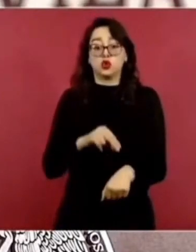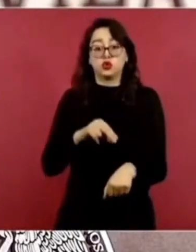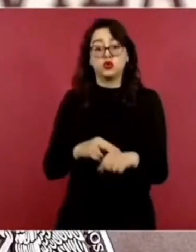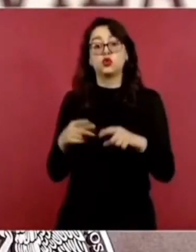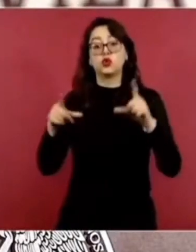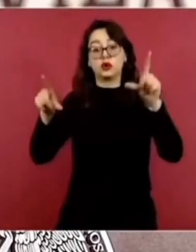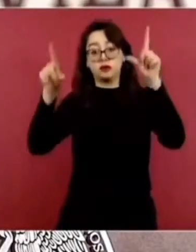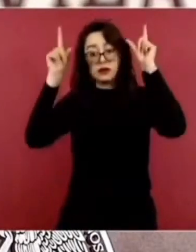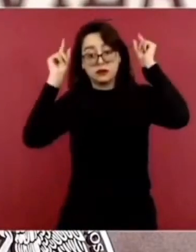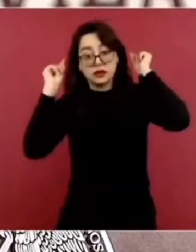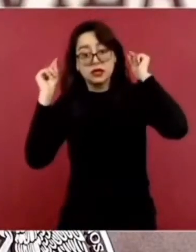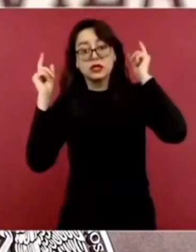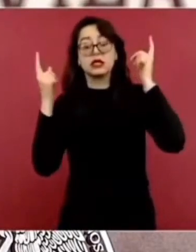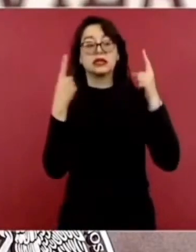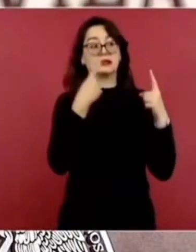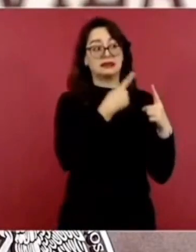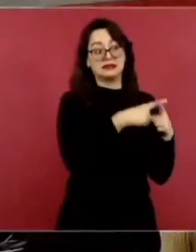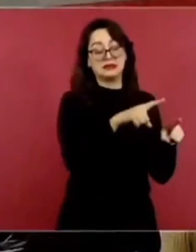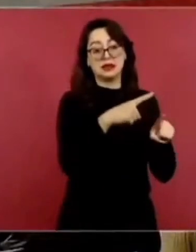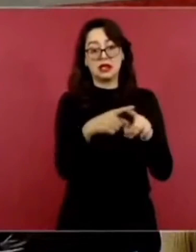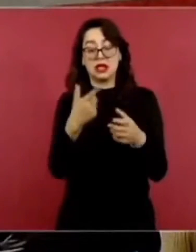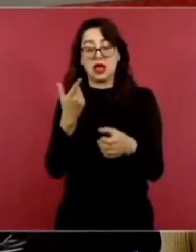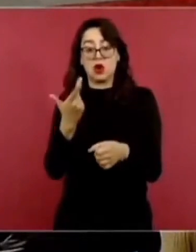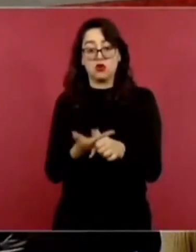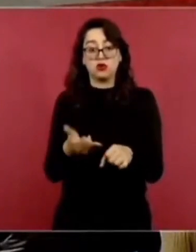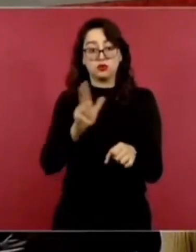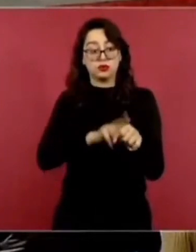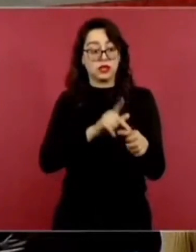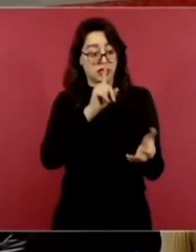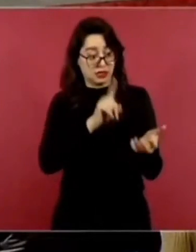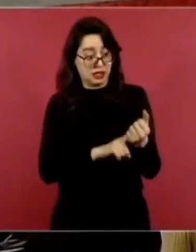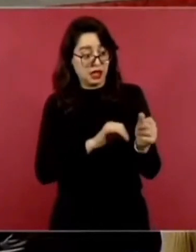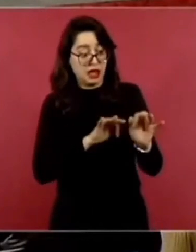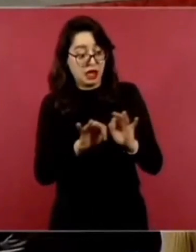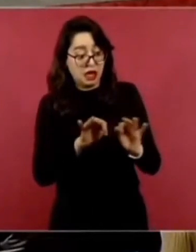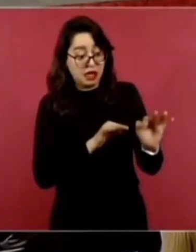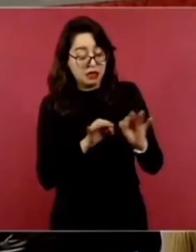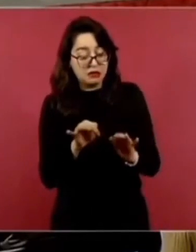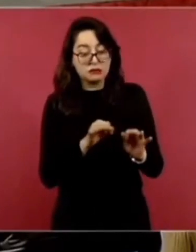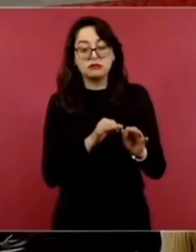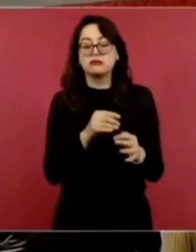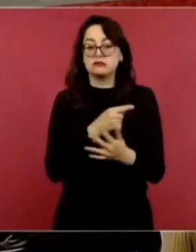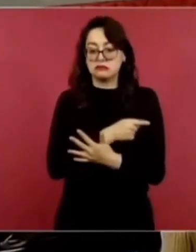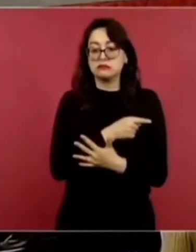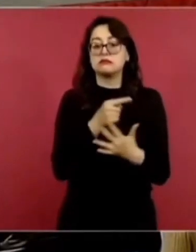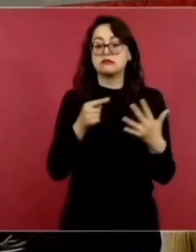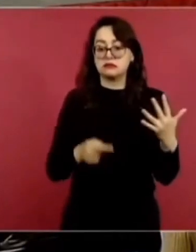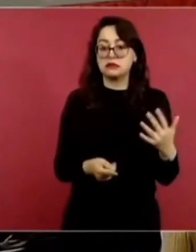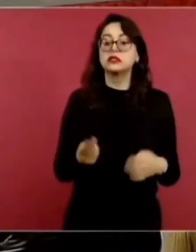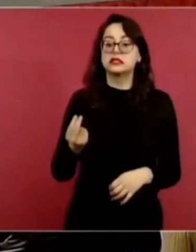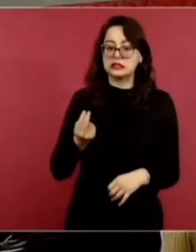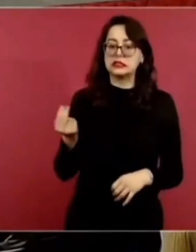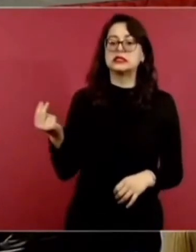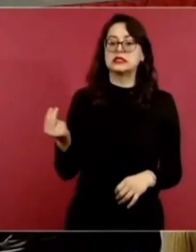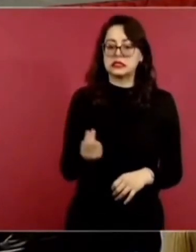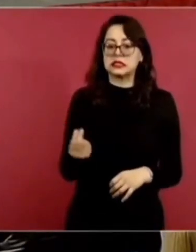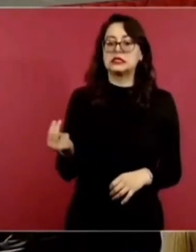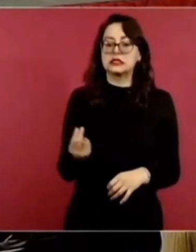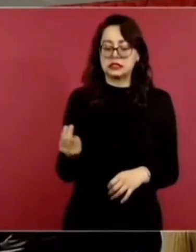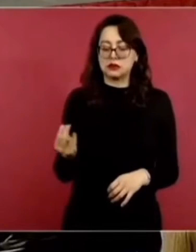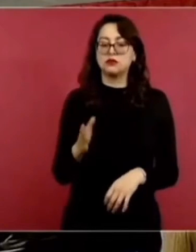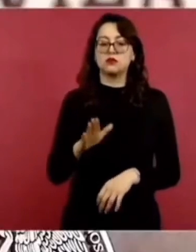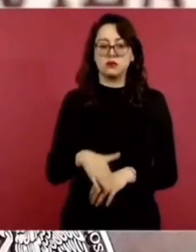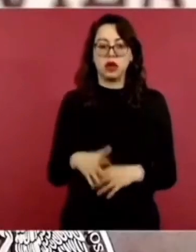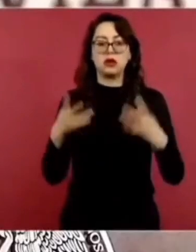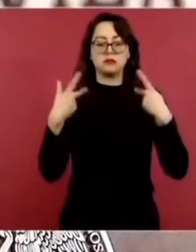diferentes profesiones del equipo multidisciplinario que atiende la salud en las unidades hospitalarias y